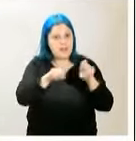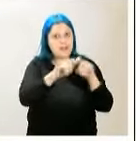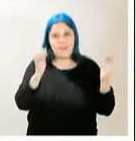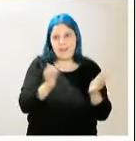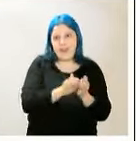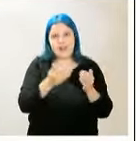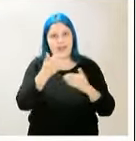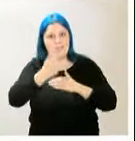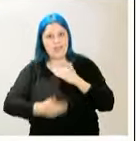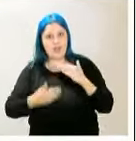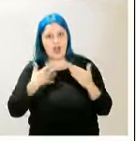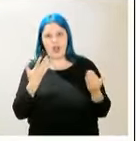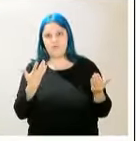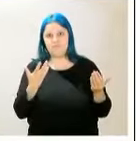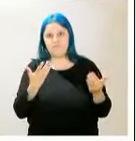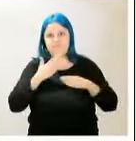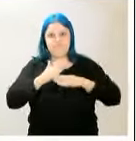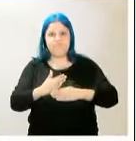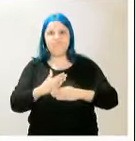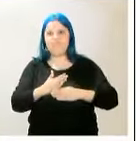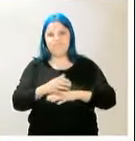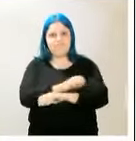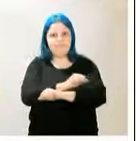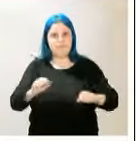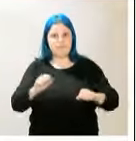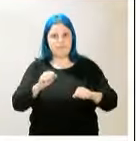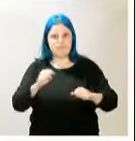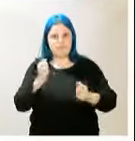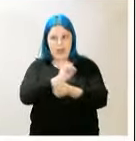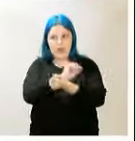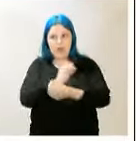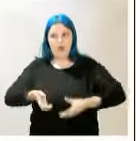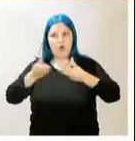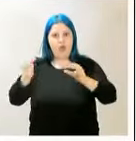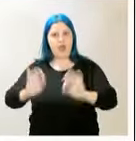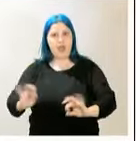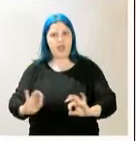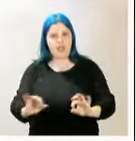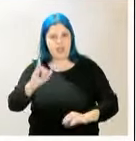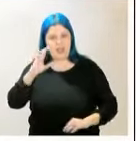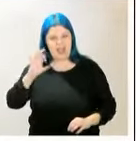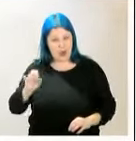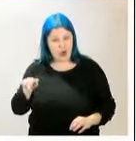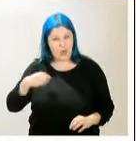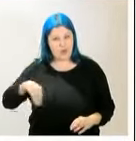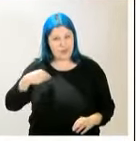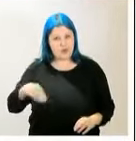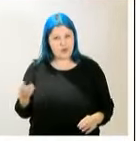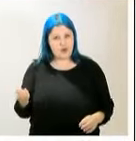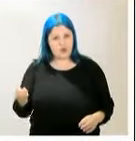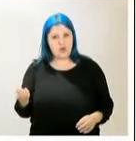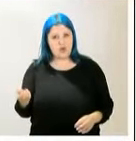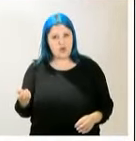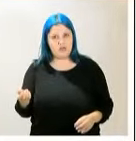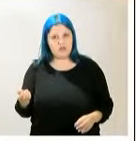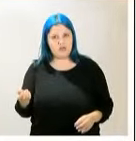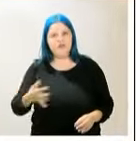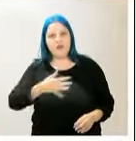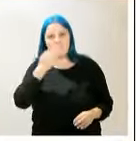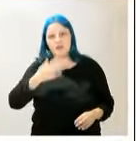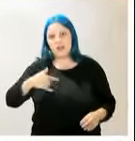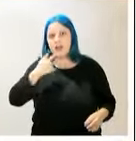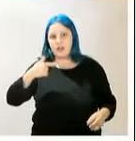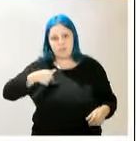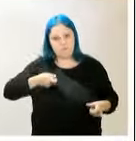academias, no les llegó en ningún caso esos créditos ICO, aparte de que nos supusieron una enorme cantidad de